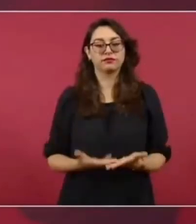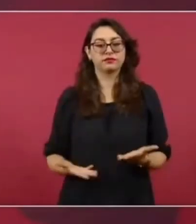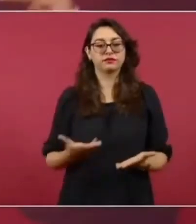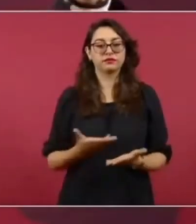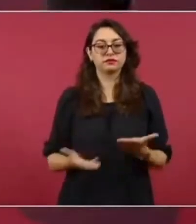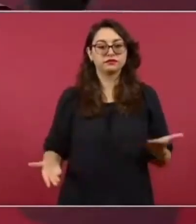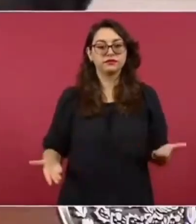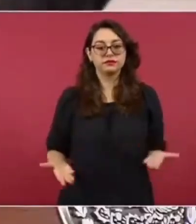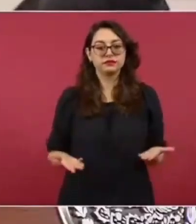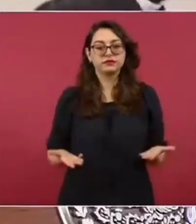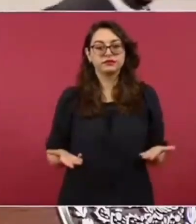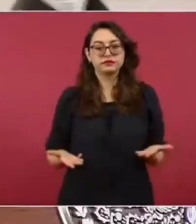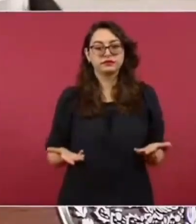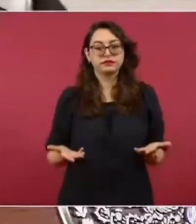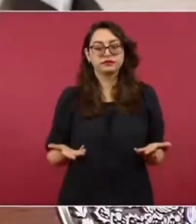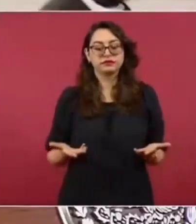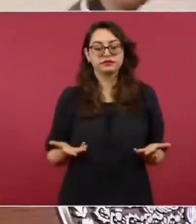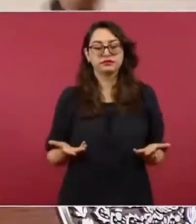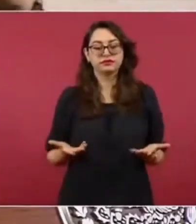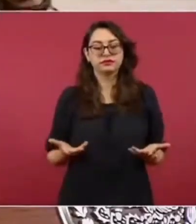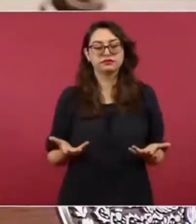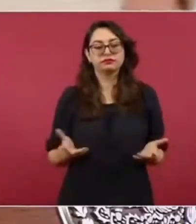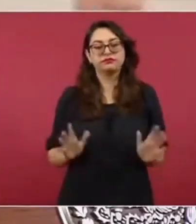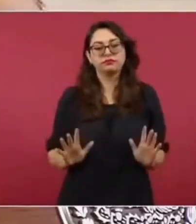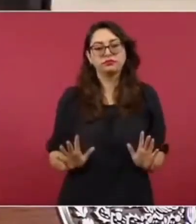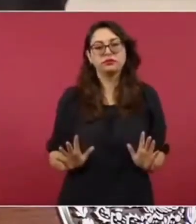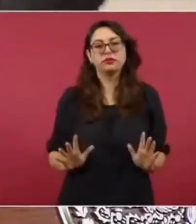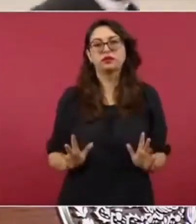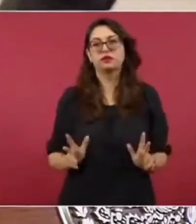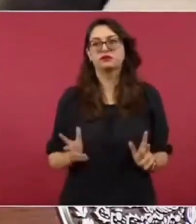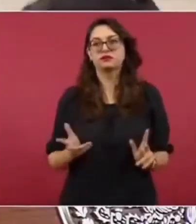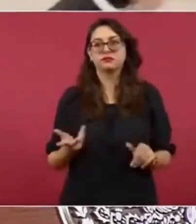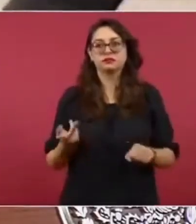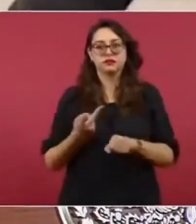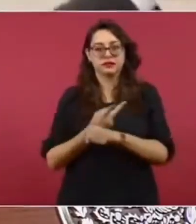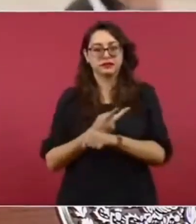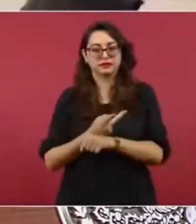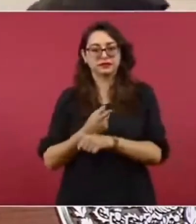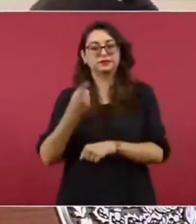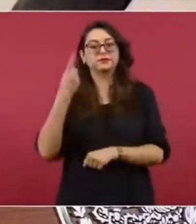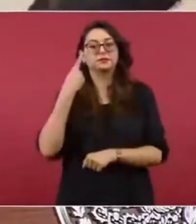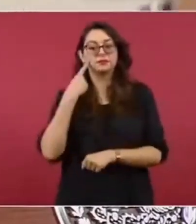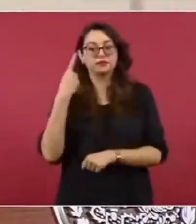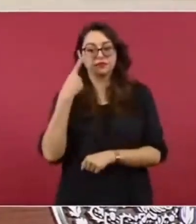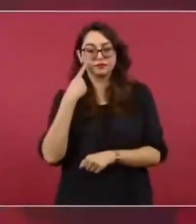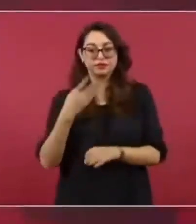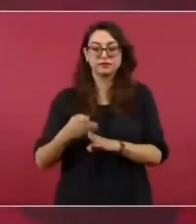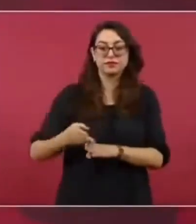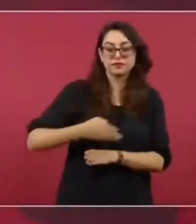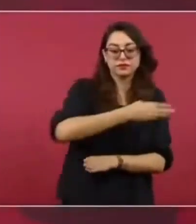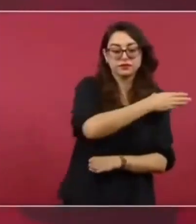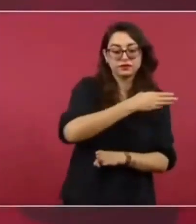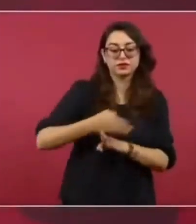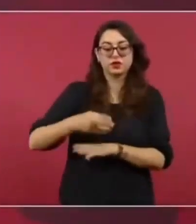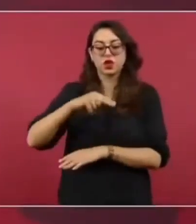como parte de la negociación para seguir simulando